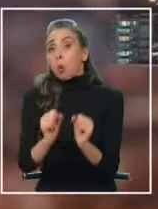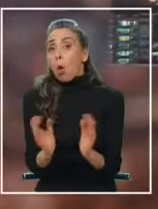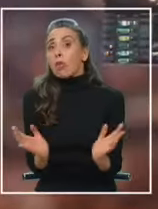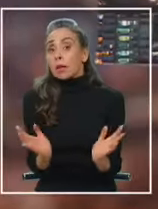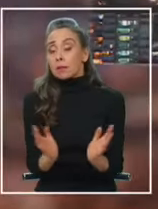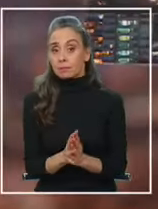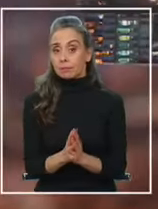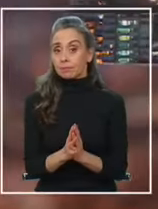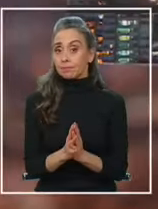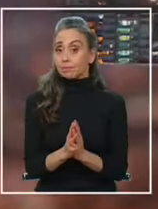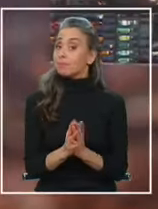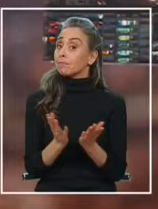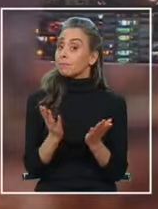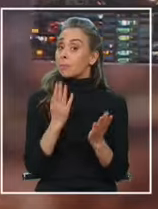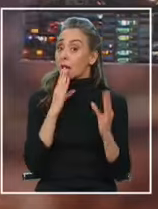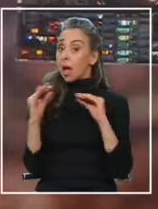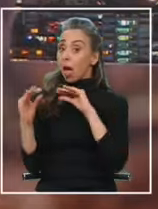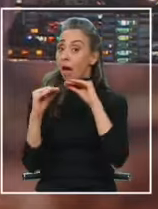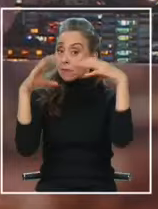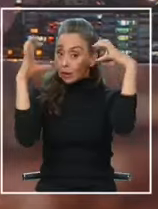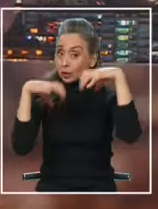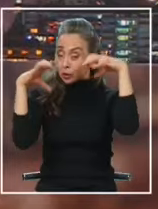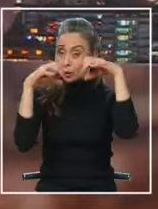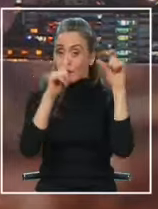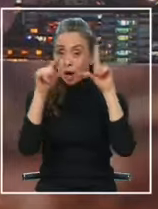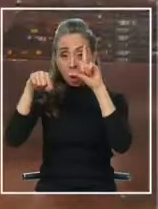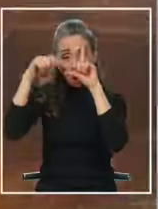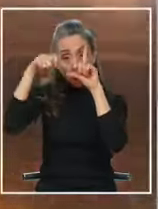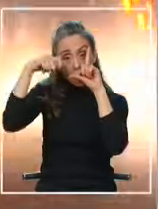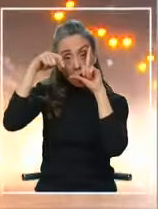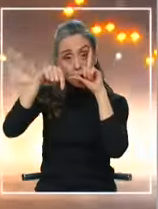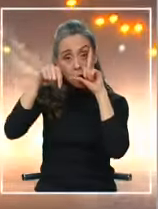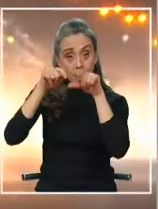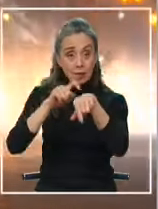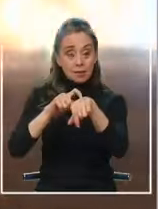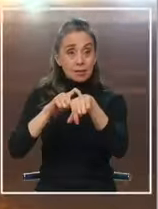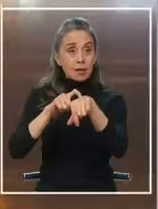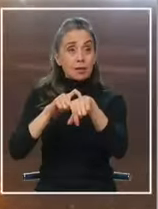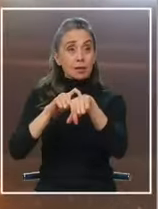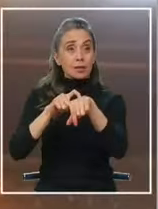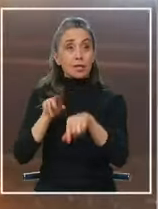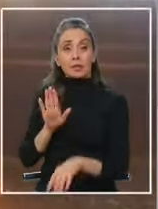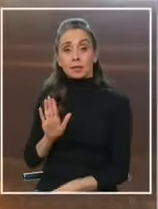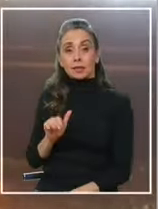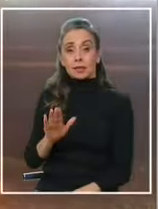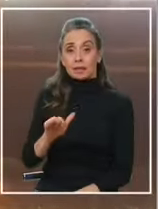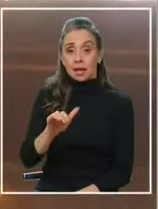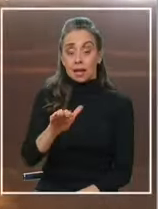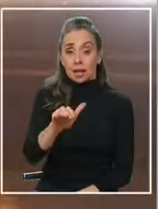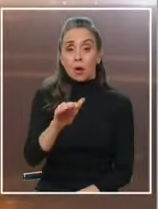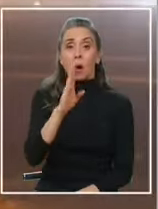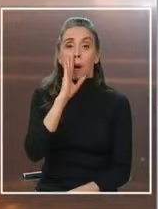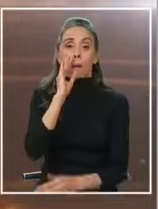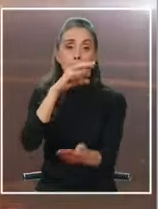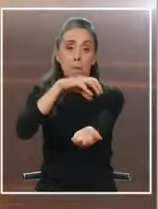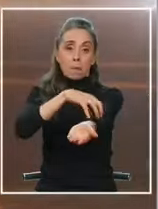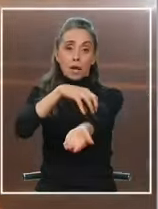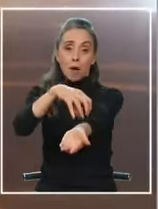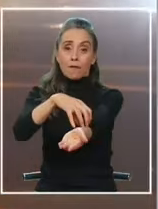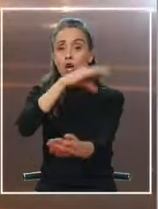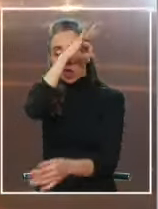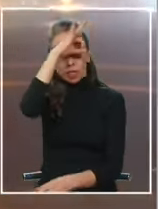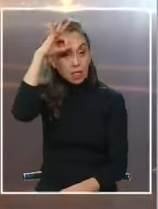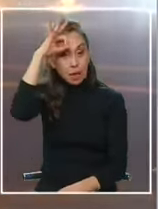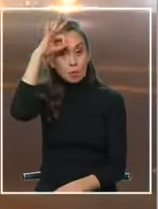Y hablando de las lluvias, vamos con la imagen en vivo de lo que ocurre a esta hora en Talcahuano, en el Bío Bío y en Temuco,